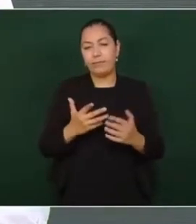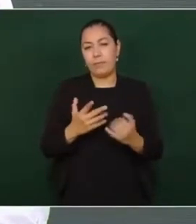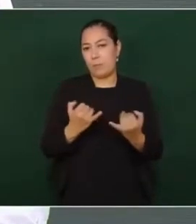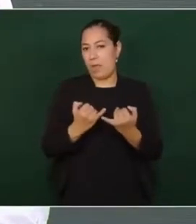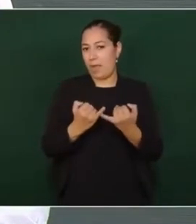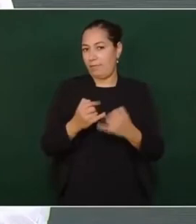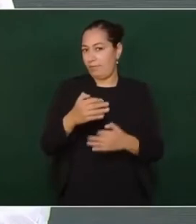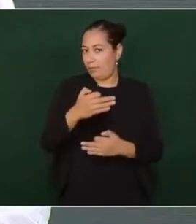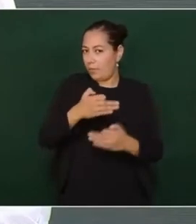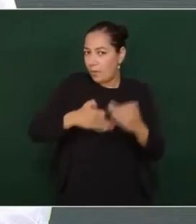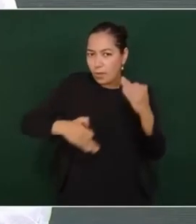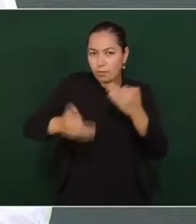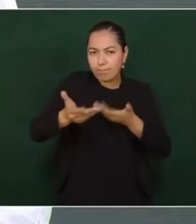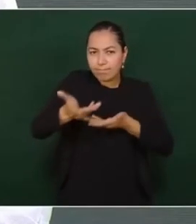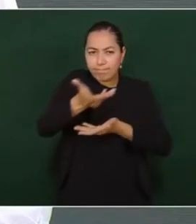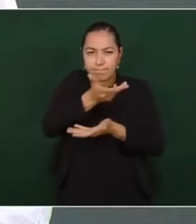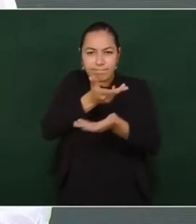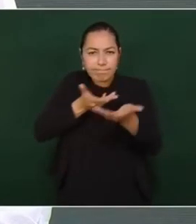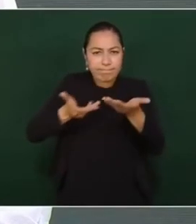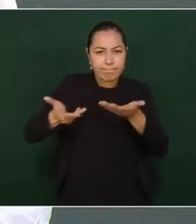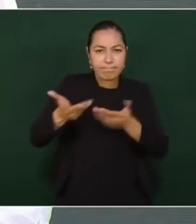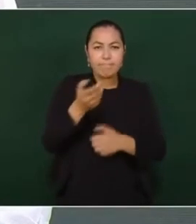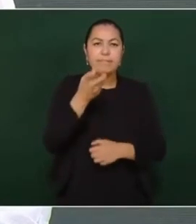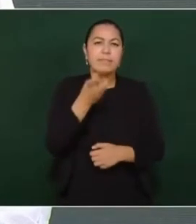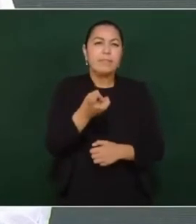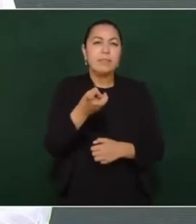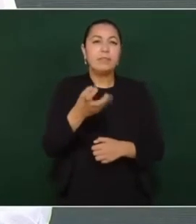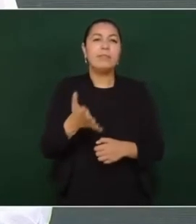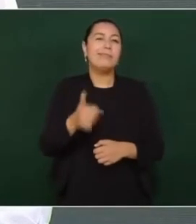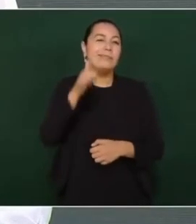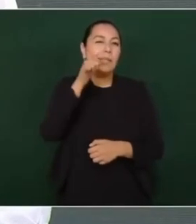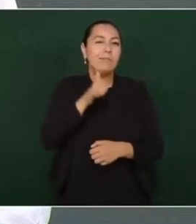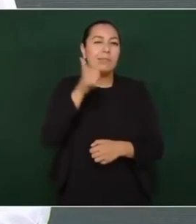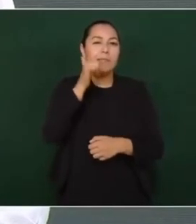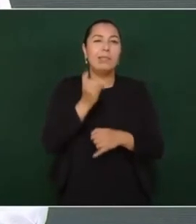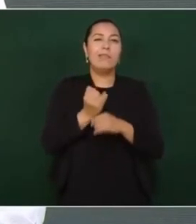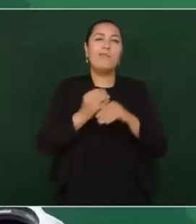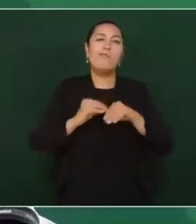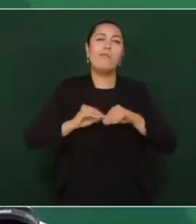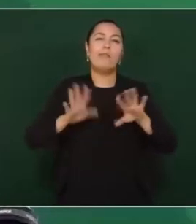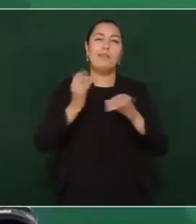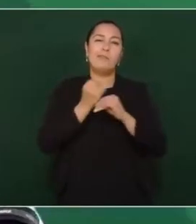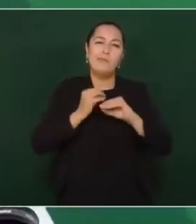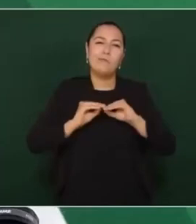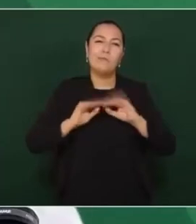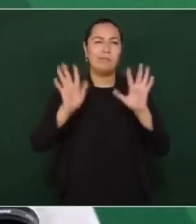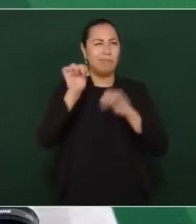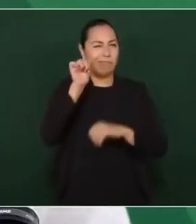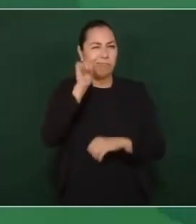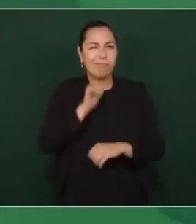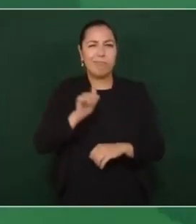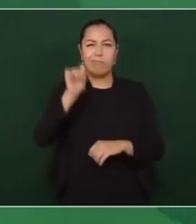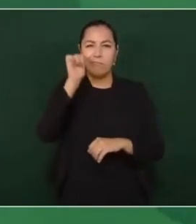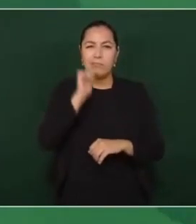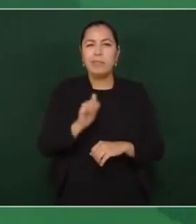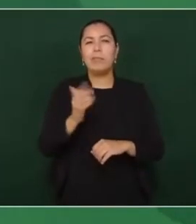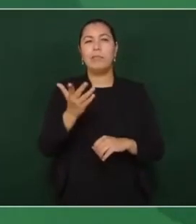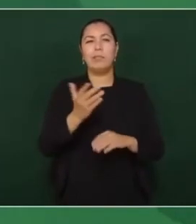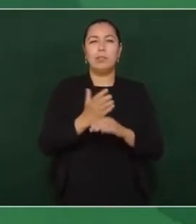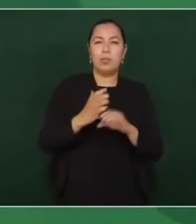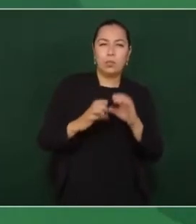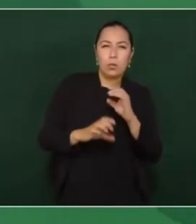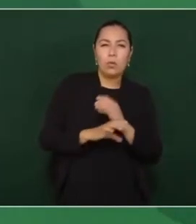de contribuir, es informar sobre el otro